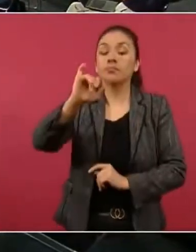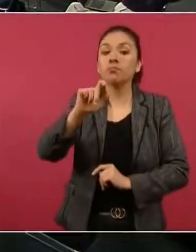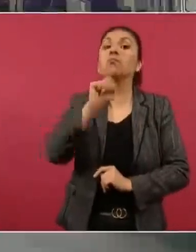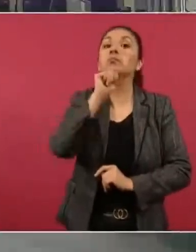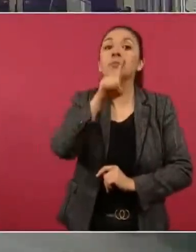preguntarle